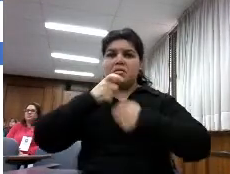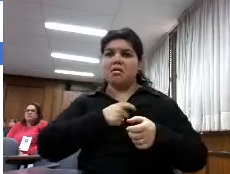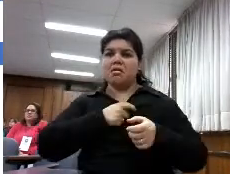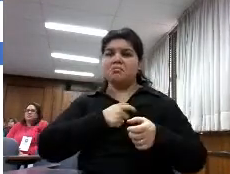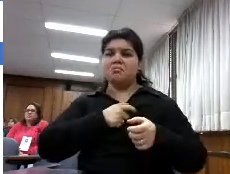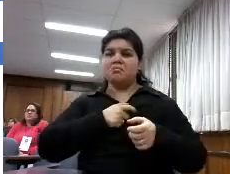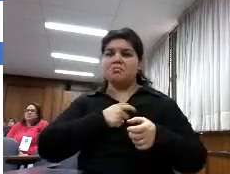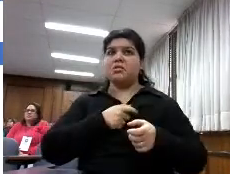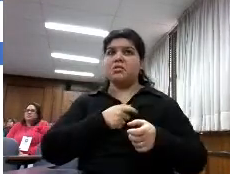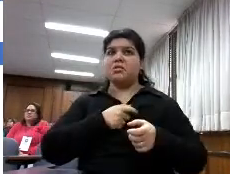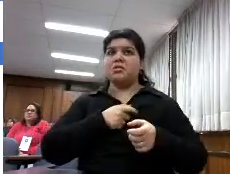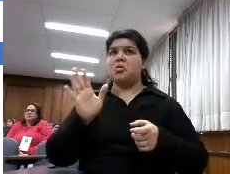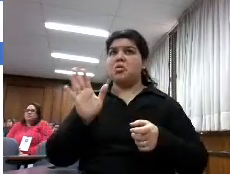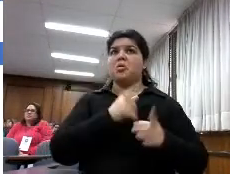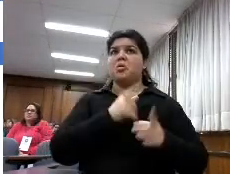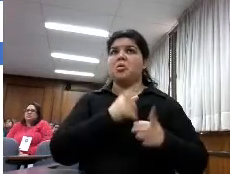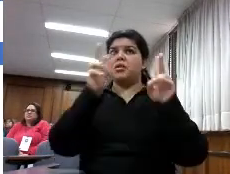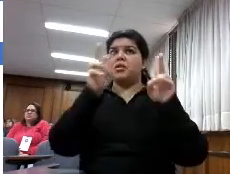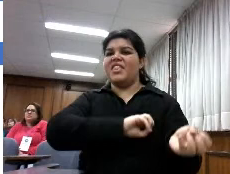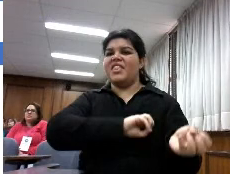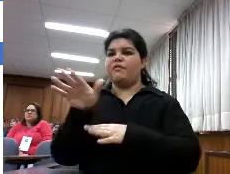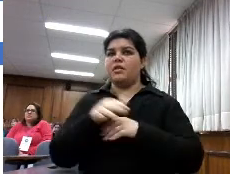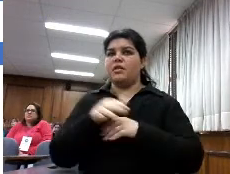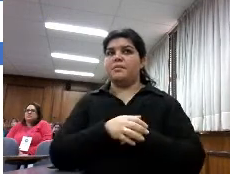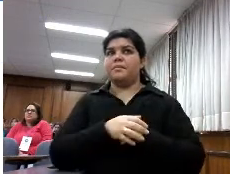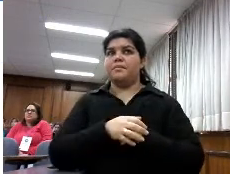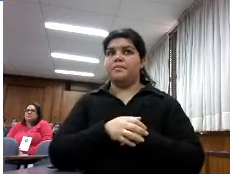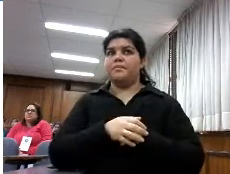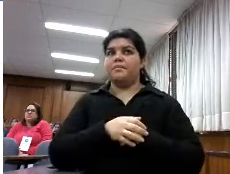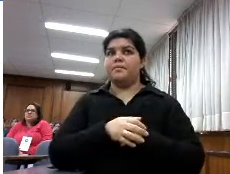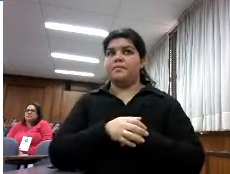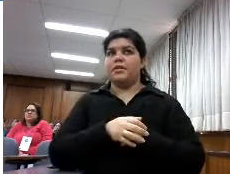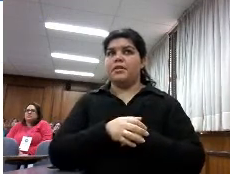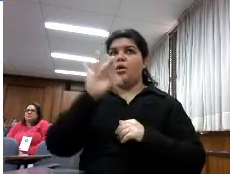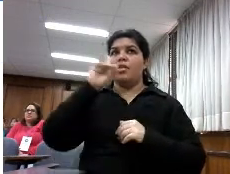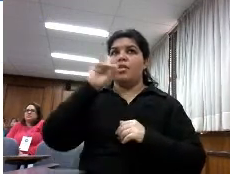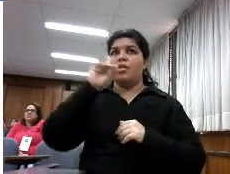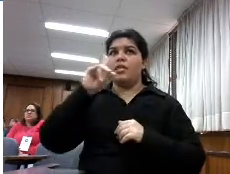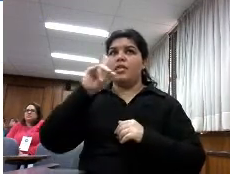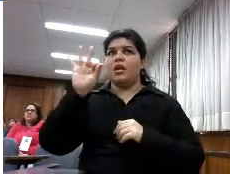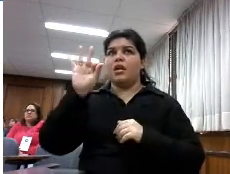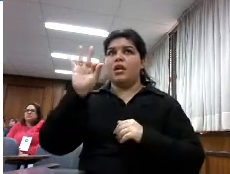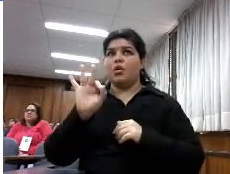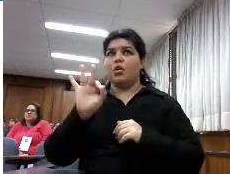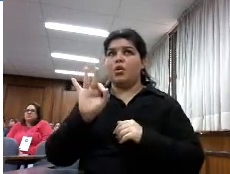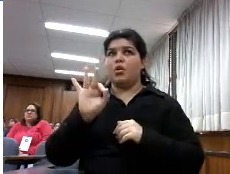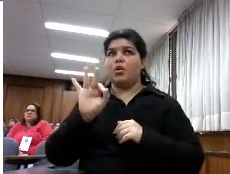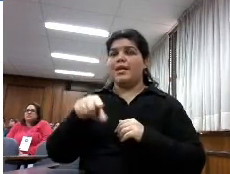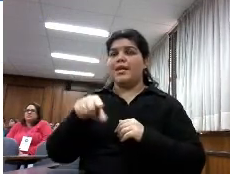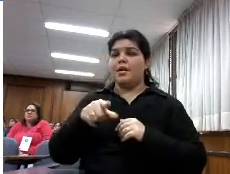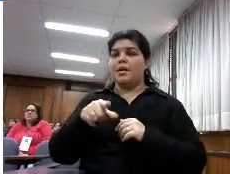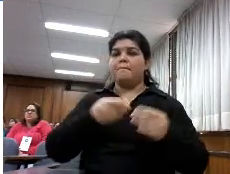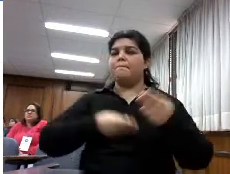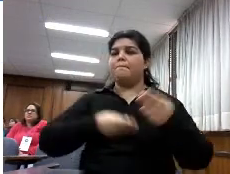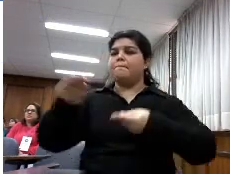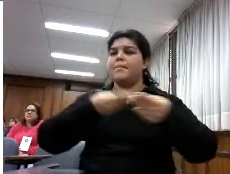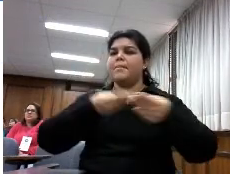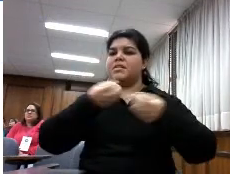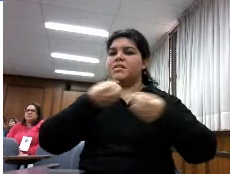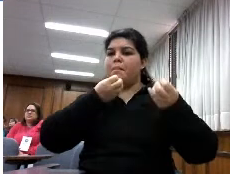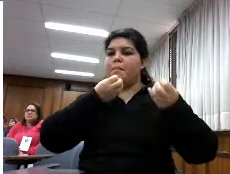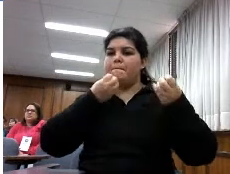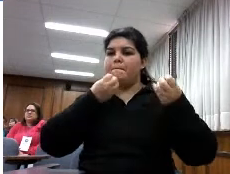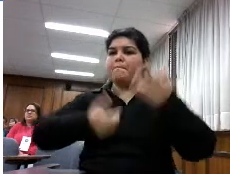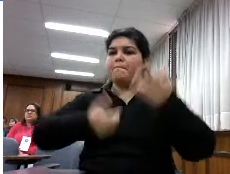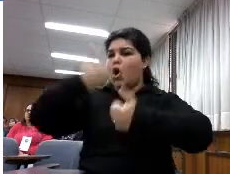a transferir contenidos Odilo parece ser que es la empresa más competitiva y por eso también